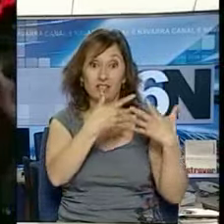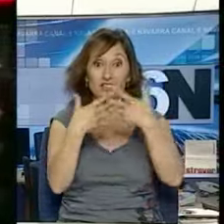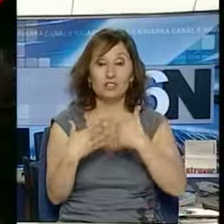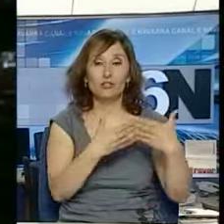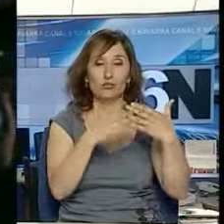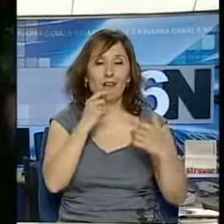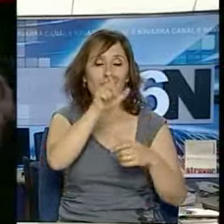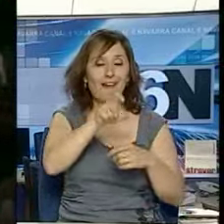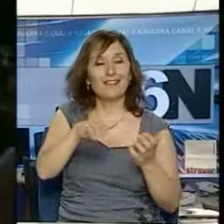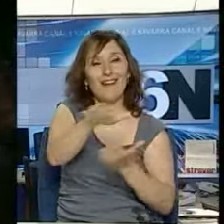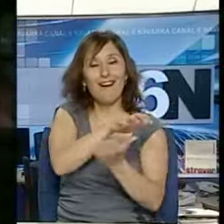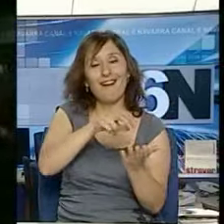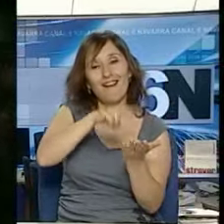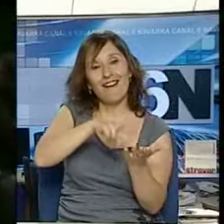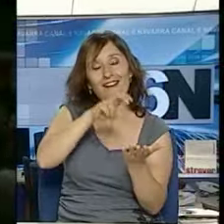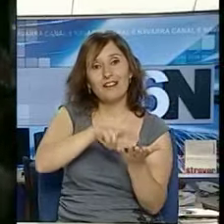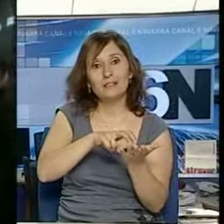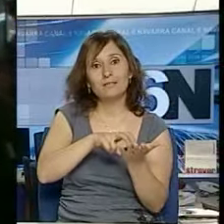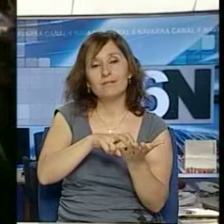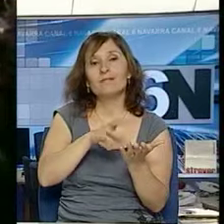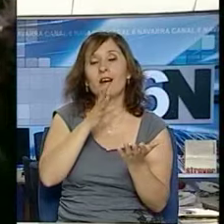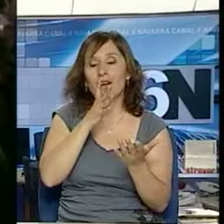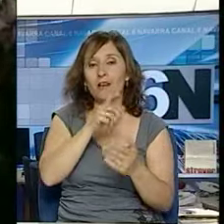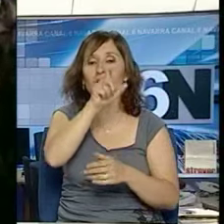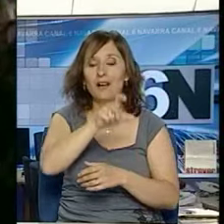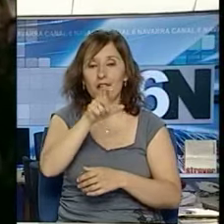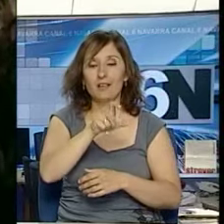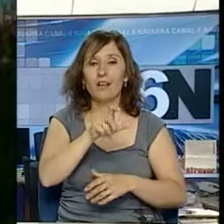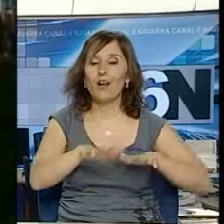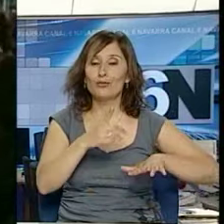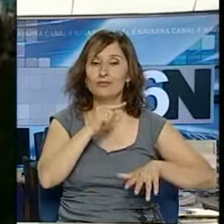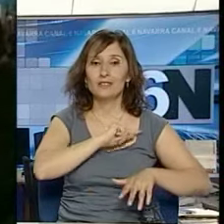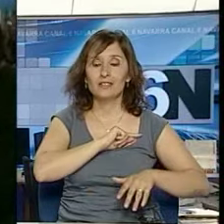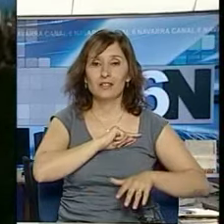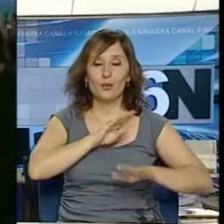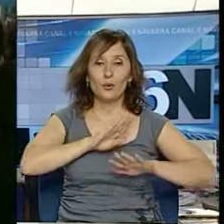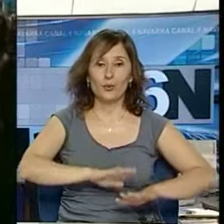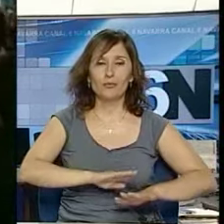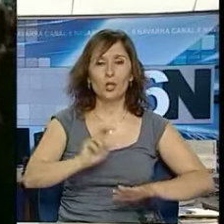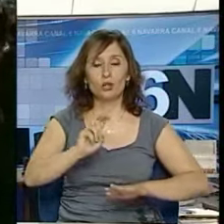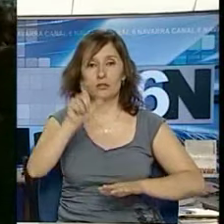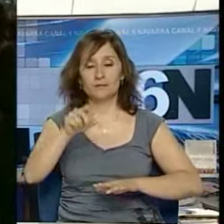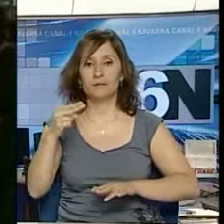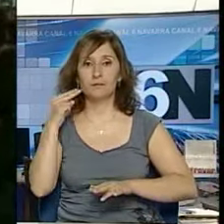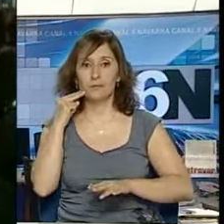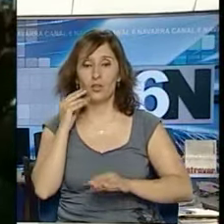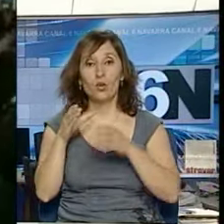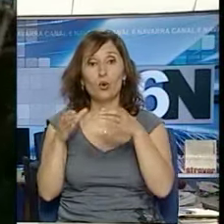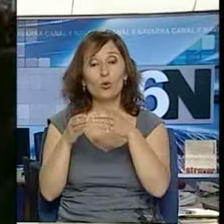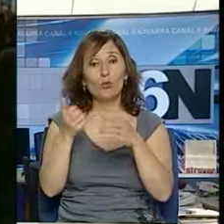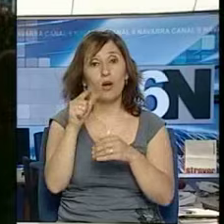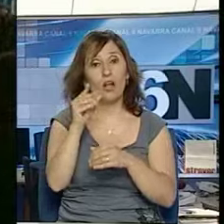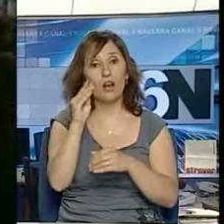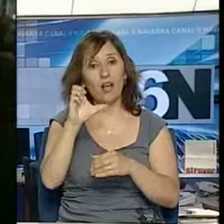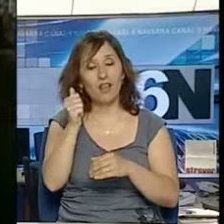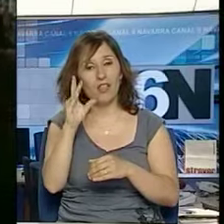muerte de Osama Bin Laden, se esconde otro matiz. El sentimiento de alivio para muchos se ve ensombrecido por el temor, el miedo ahora a las represalias